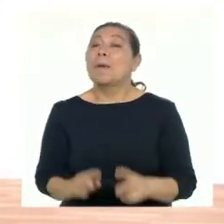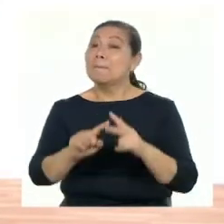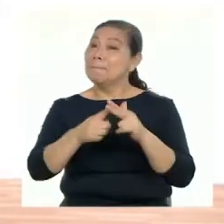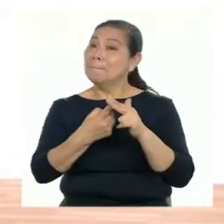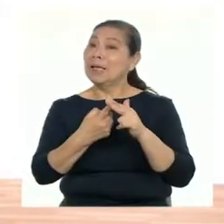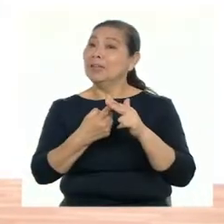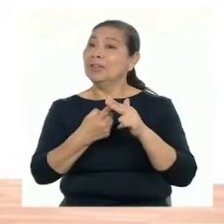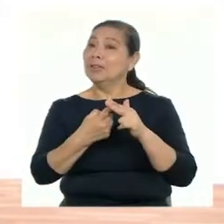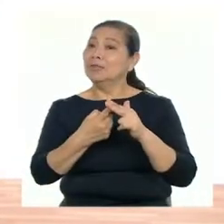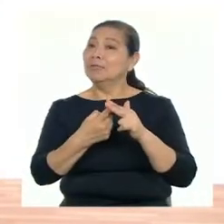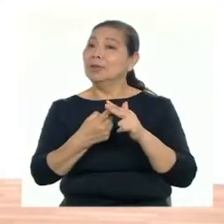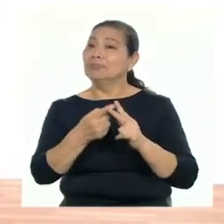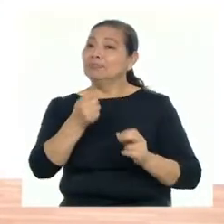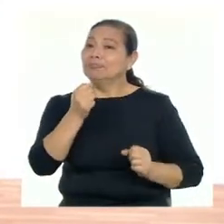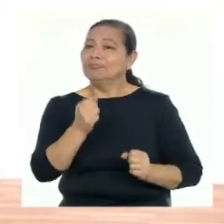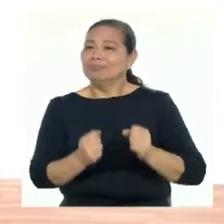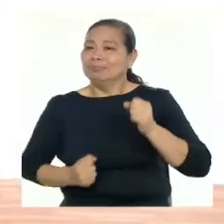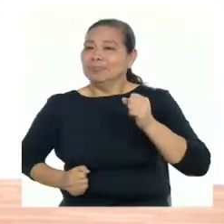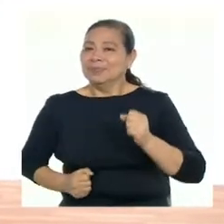Comencemos Marcha en el Lugar. Bueno,